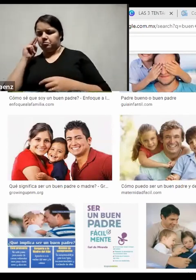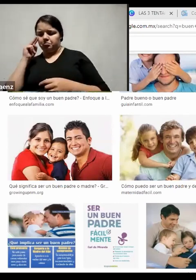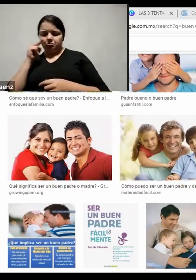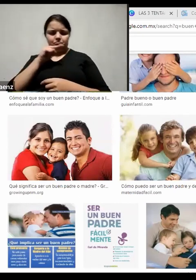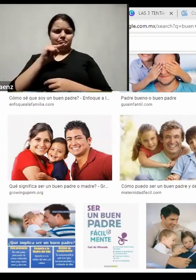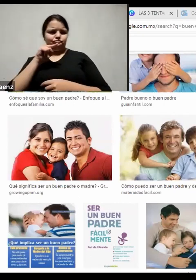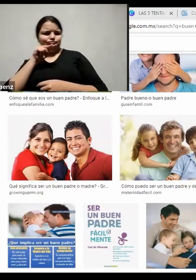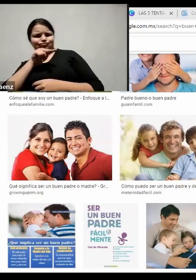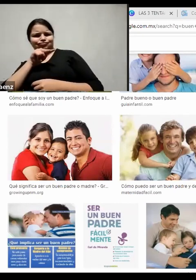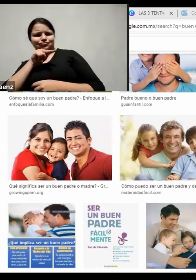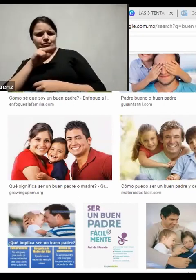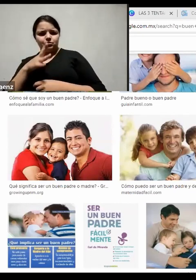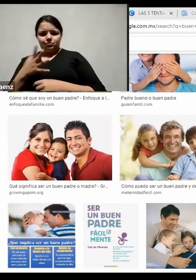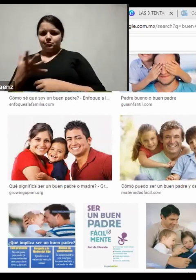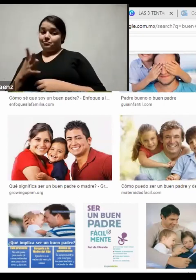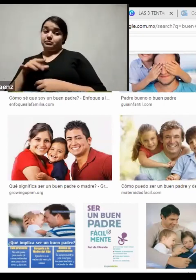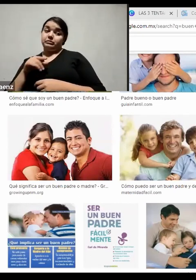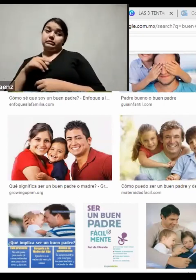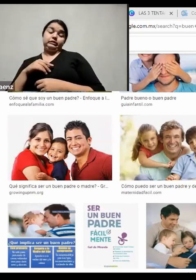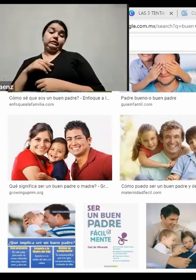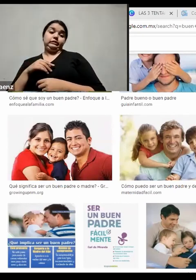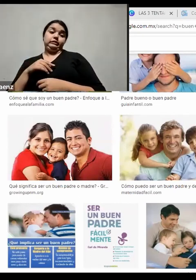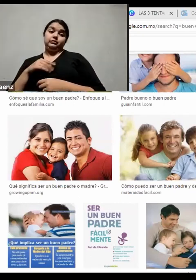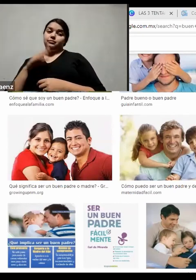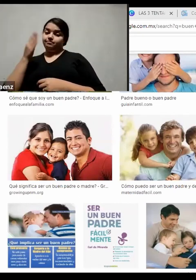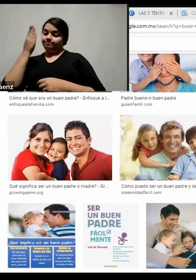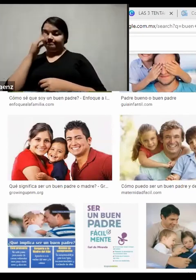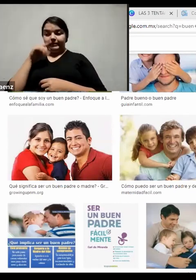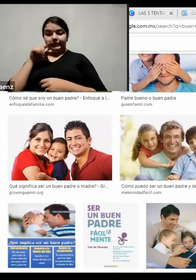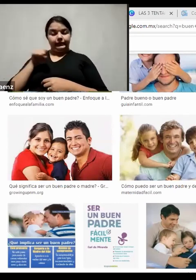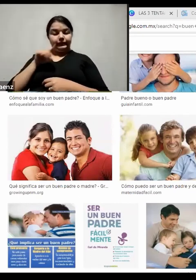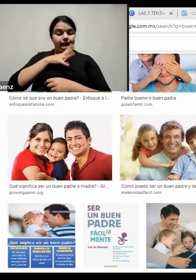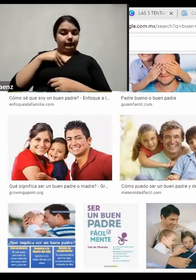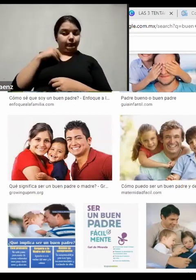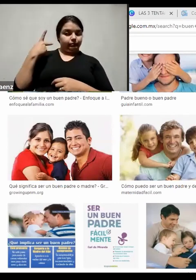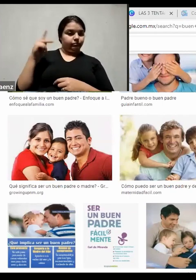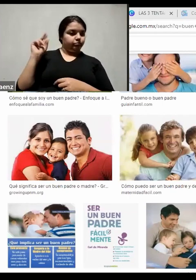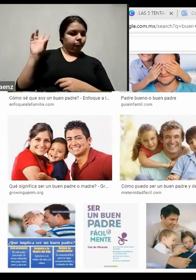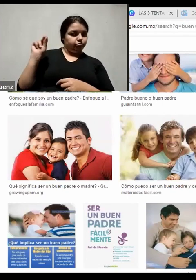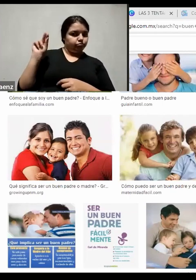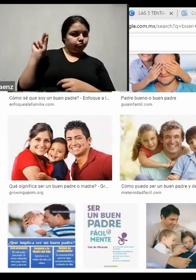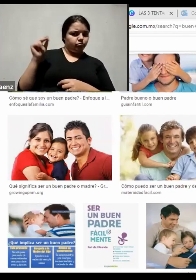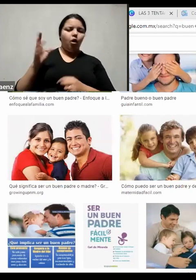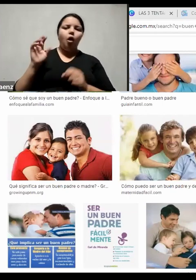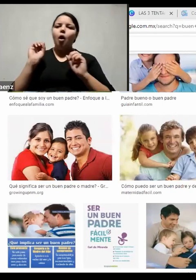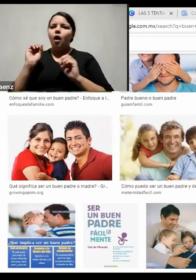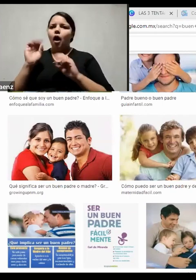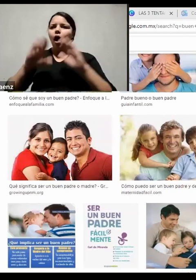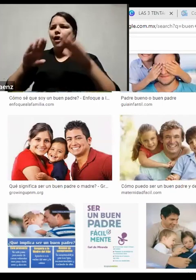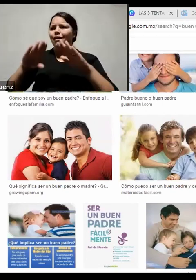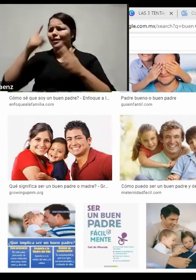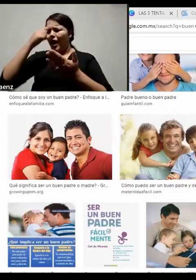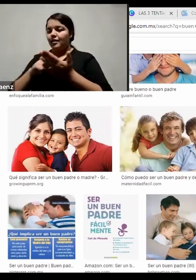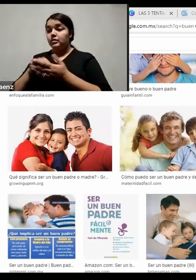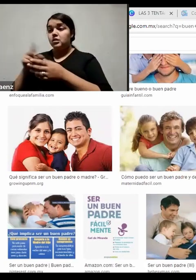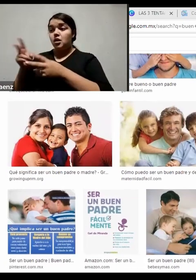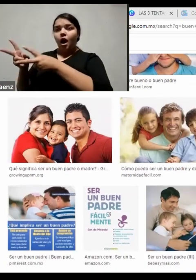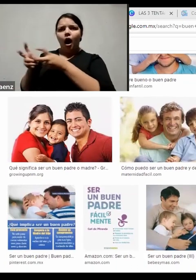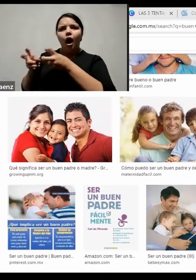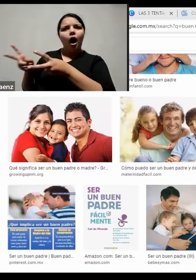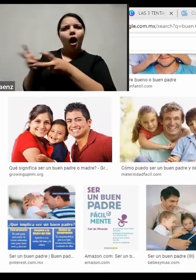piel o más fuerte. A veces piensan mal de esa persona, piensan que se lo quiere robar o más, han hecho estos experimentos.